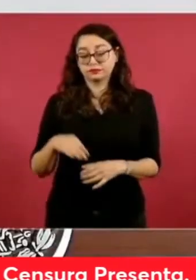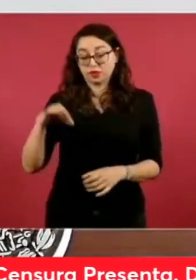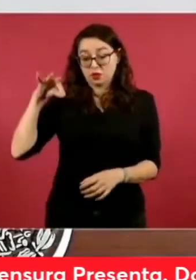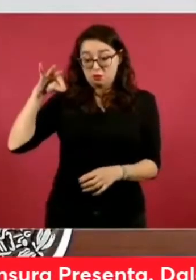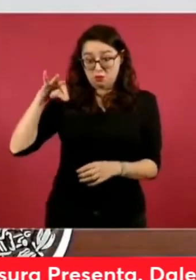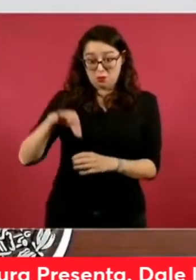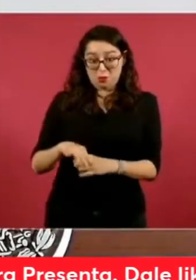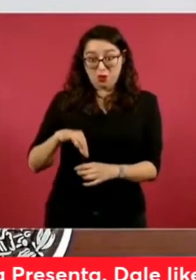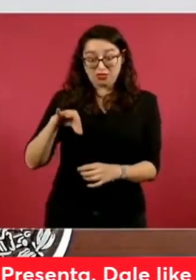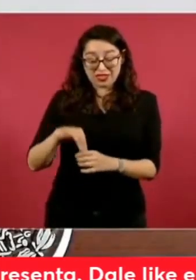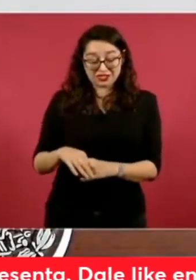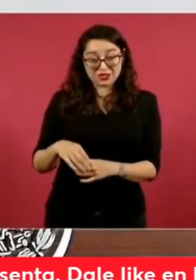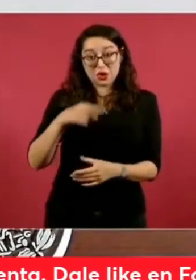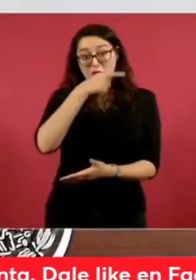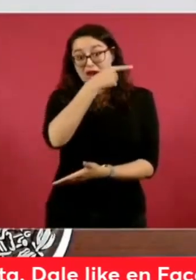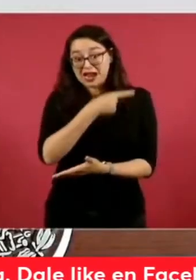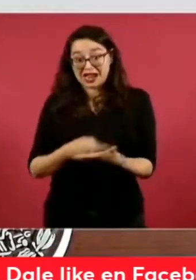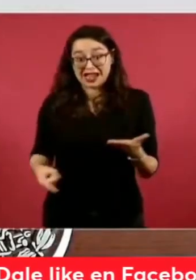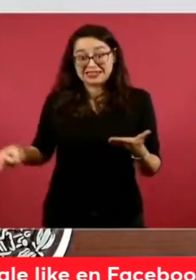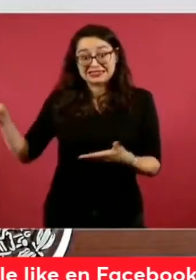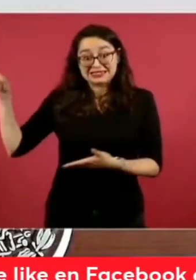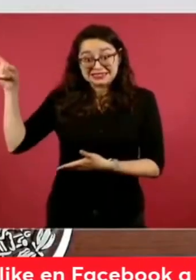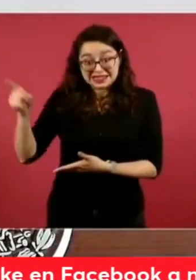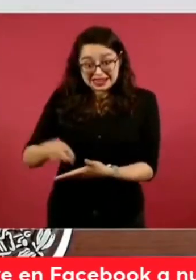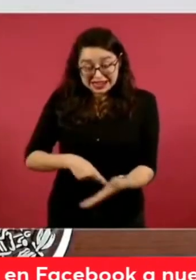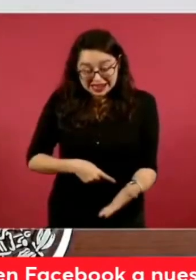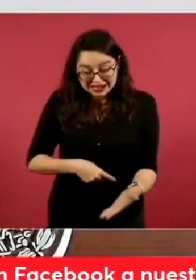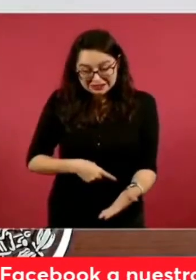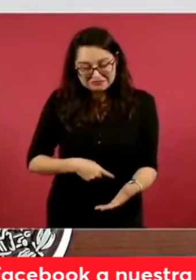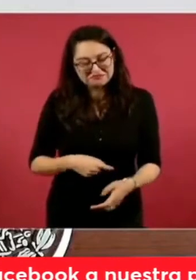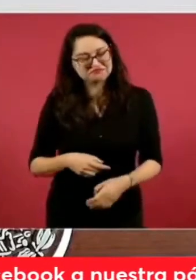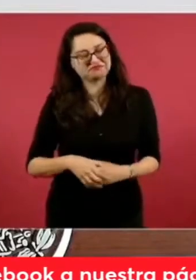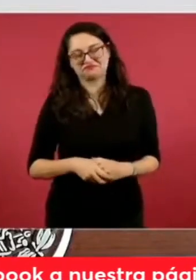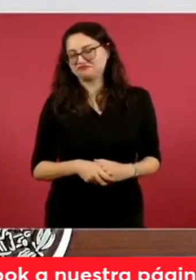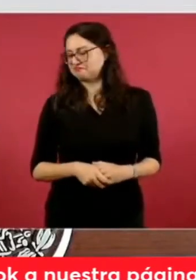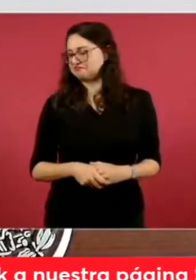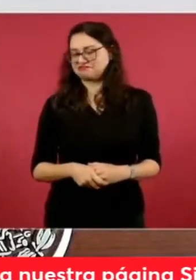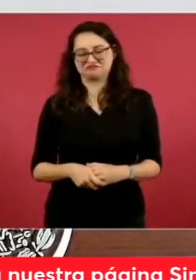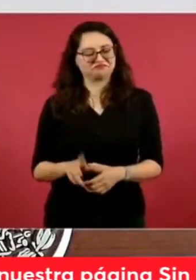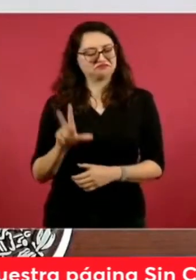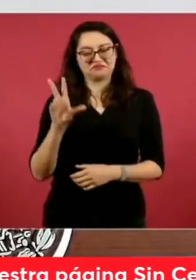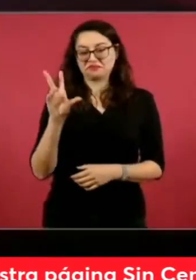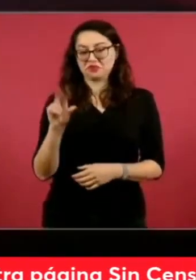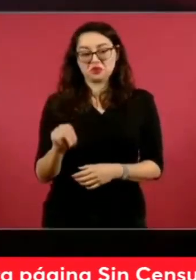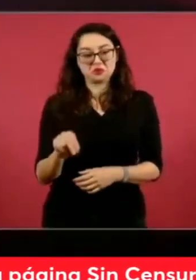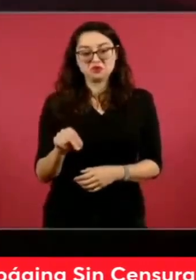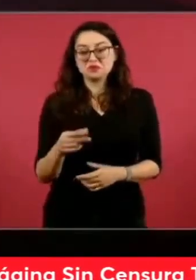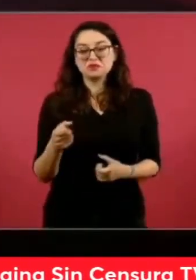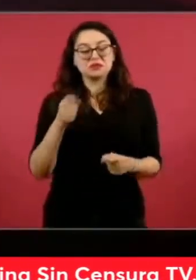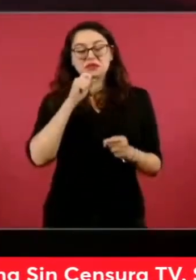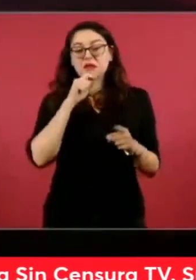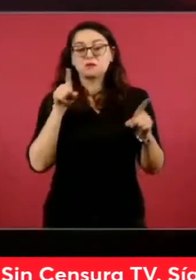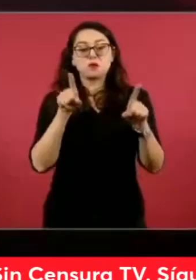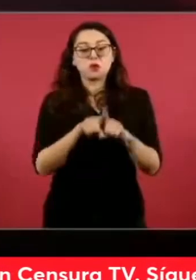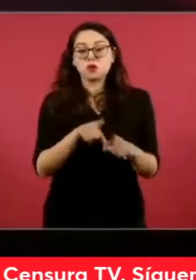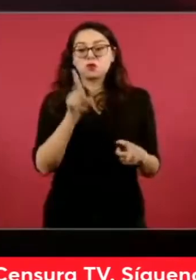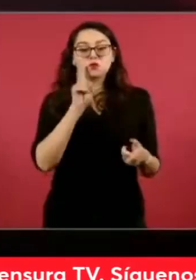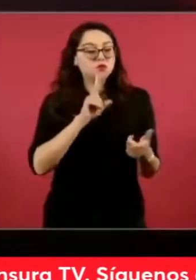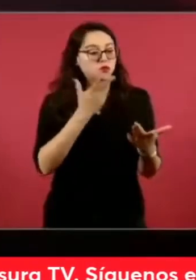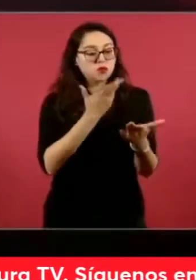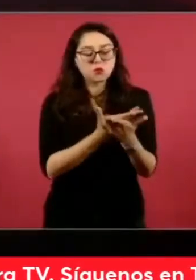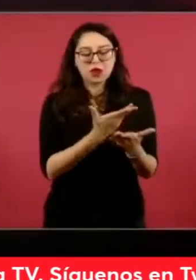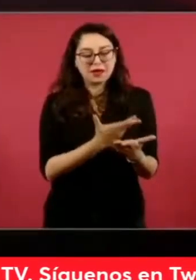votación recibida en casillas, la misma fue inoperante, ya que no ofrecieron pruebas para su